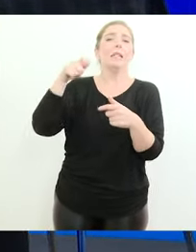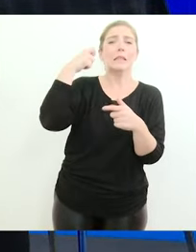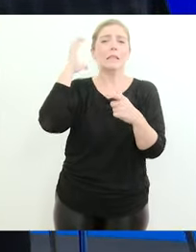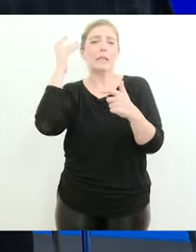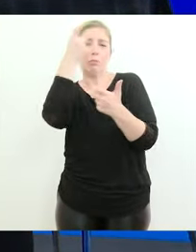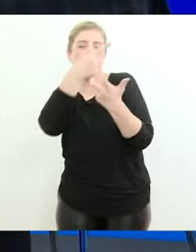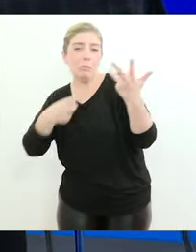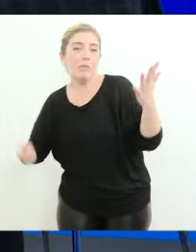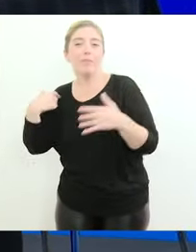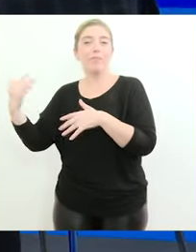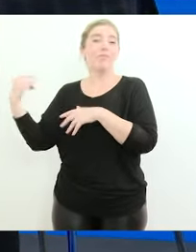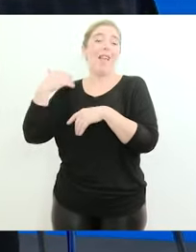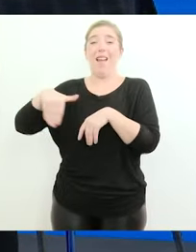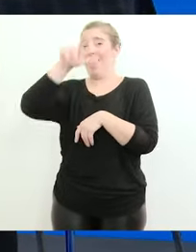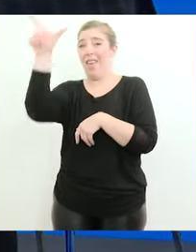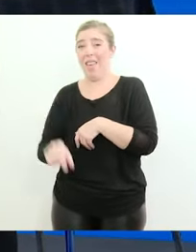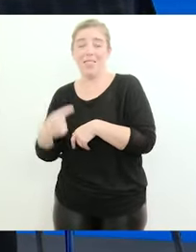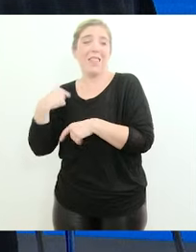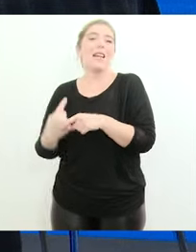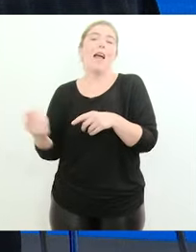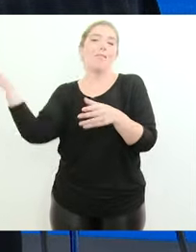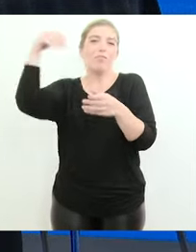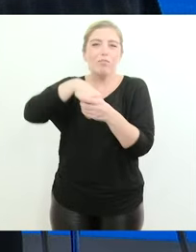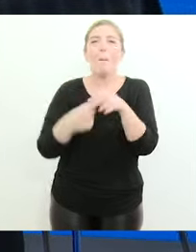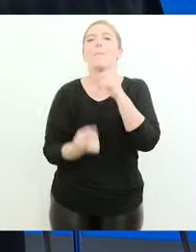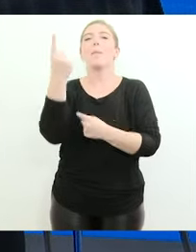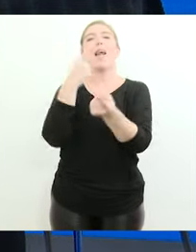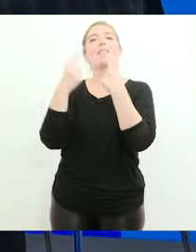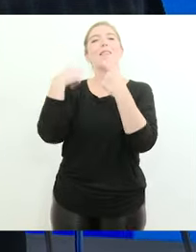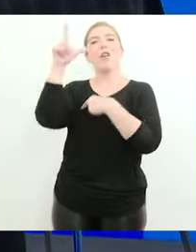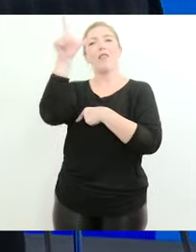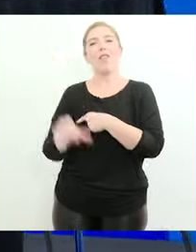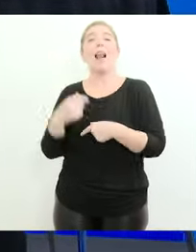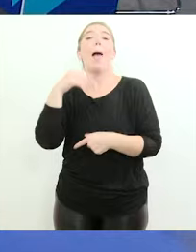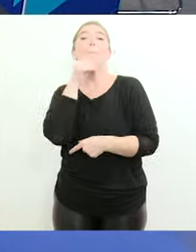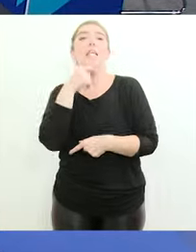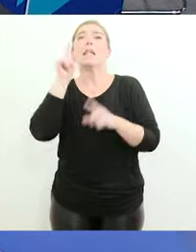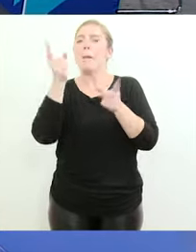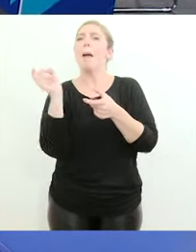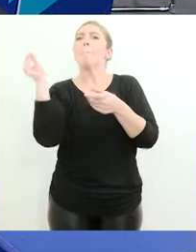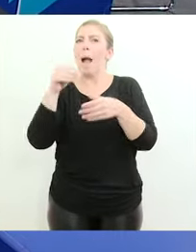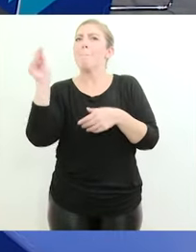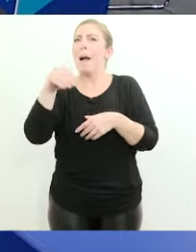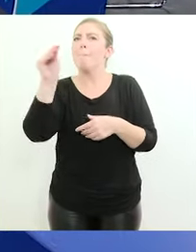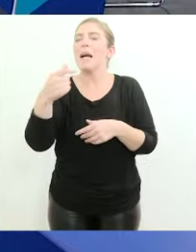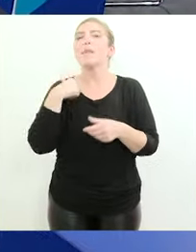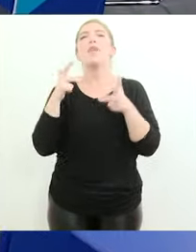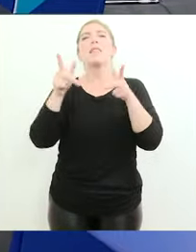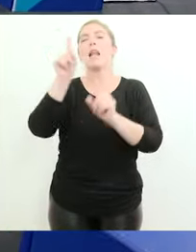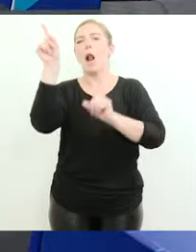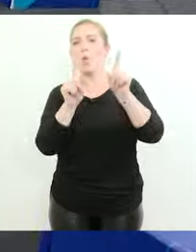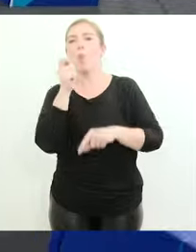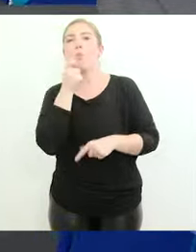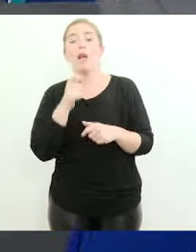ancho de nuestro país participan de esta primera entrevista federal al candidato Sergio Massa. Y todos los que se suman, pero vamos a nombrar por